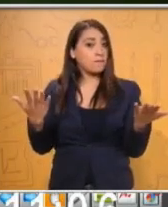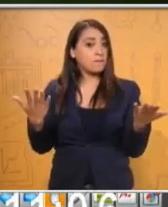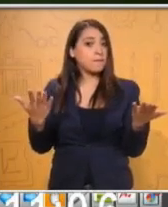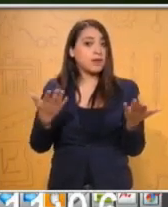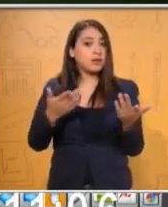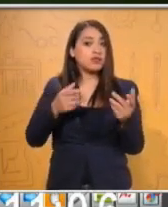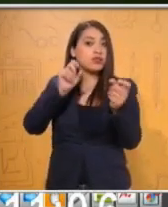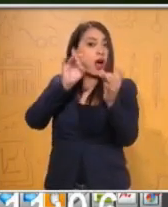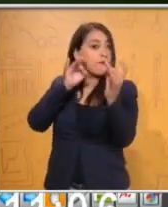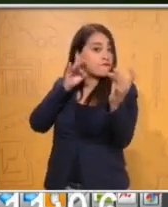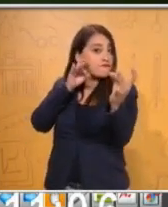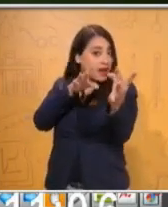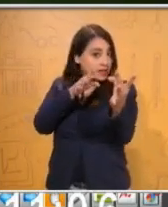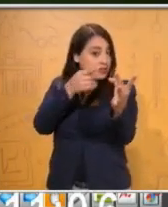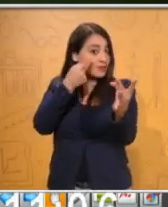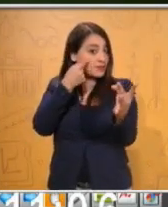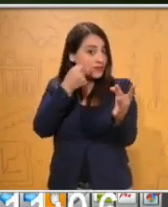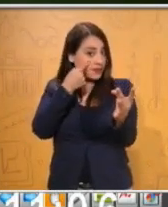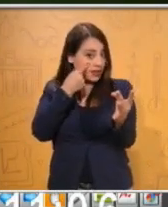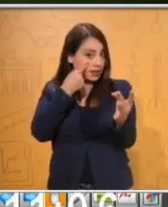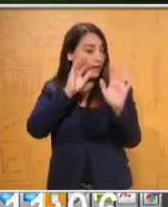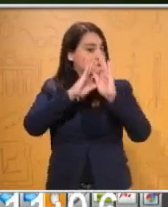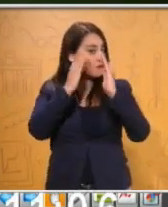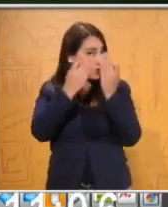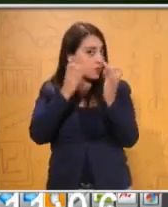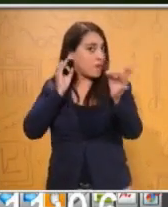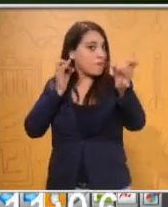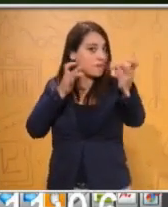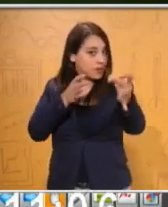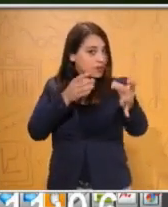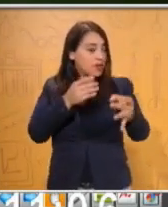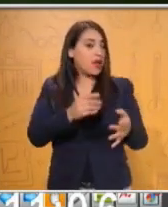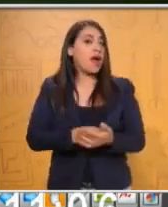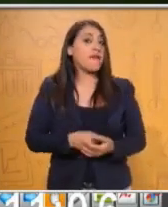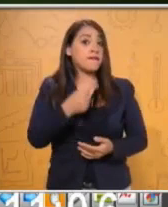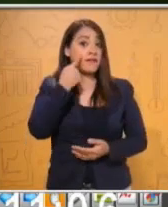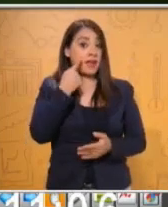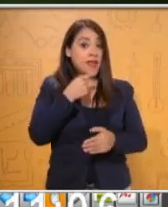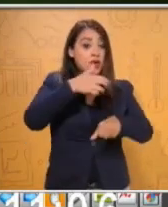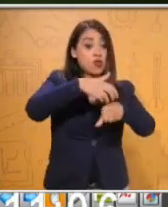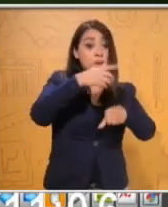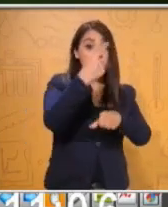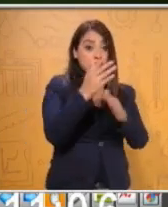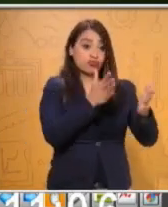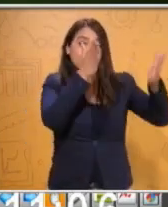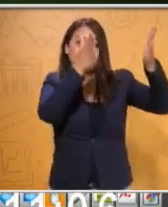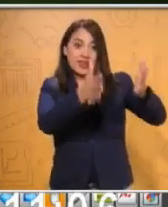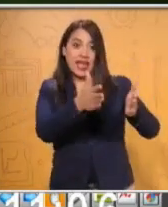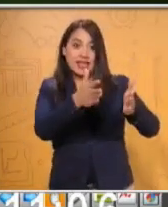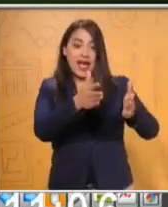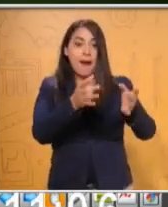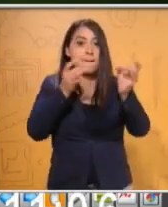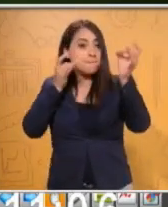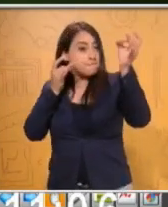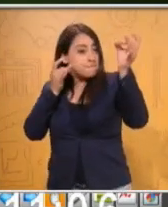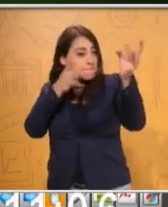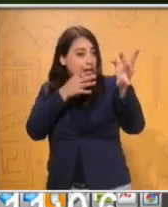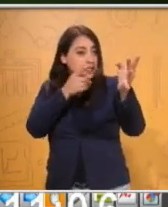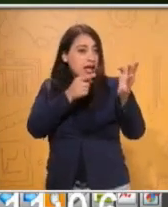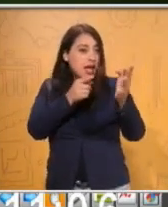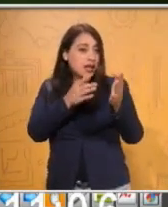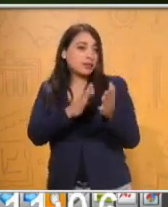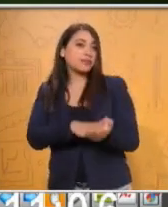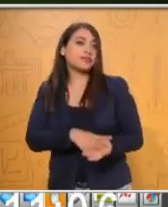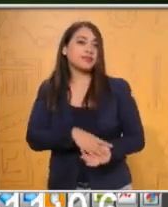una sucesión. Fíjate bien en la figura 1, tenemos una flecha que está apuntando hacia tu derecha, ¿verdad?